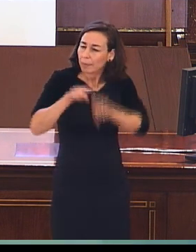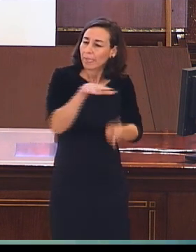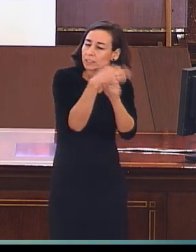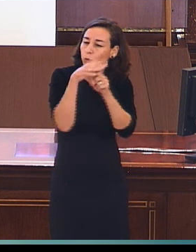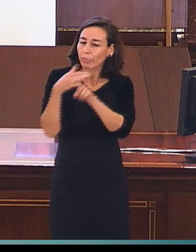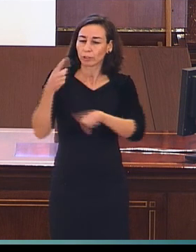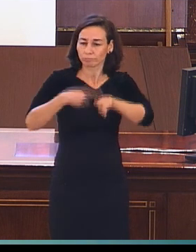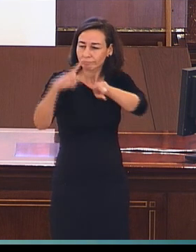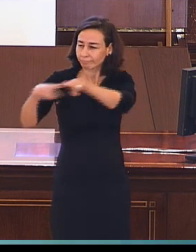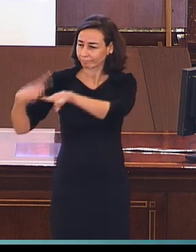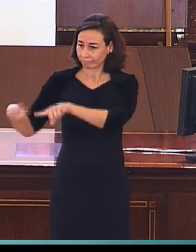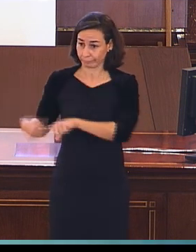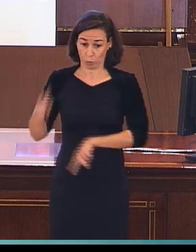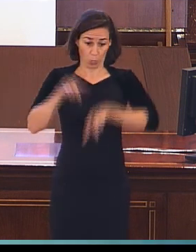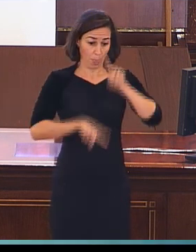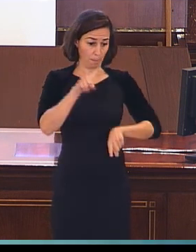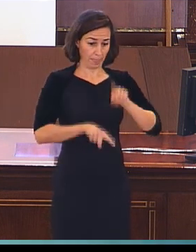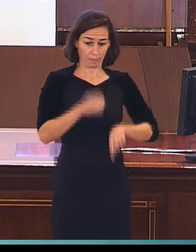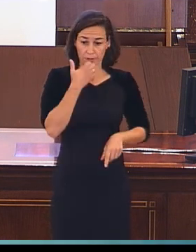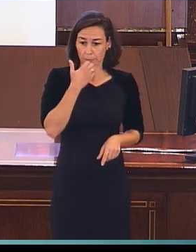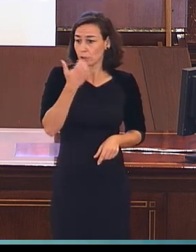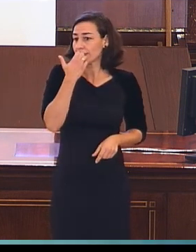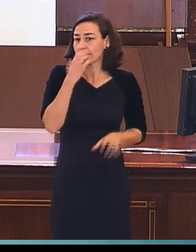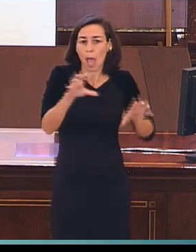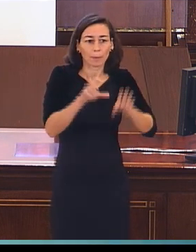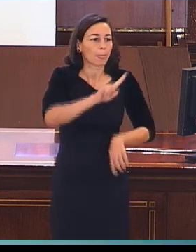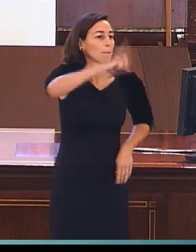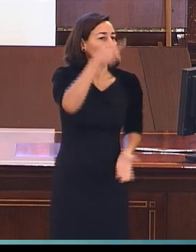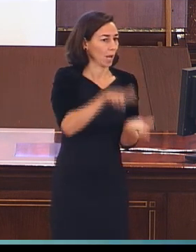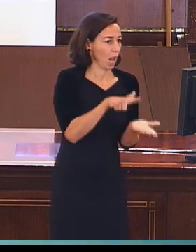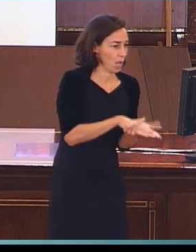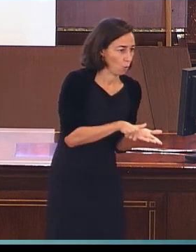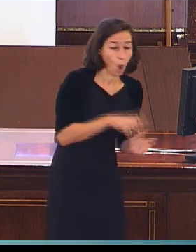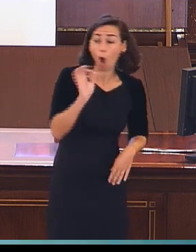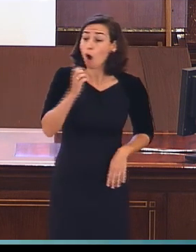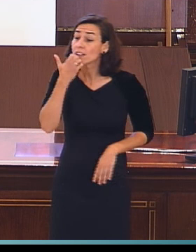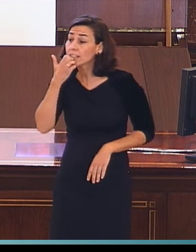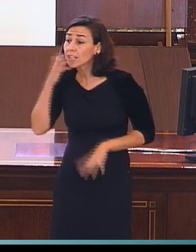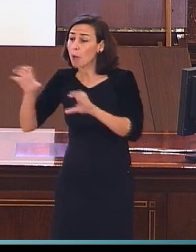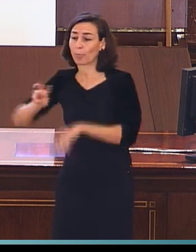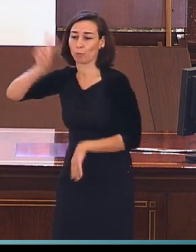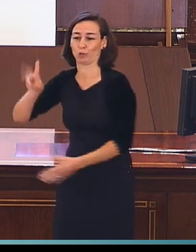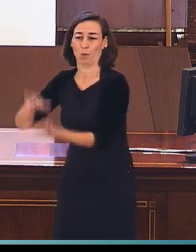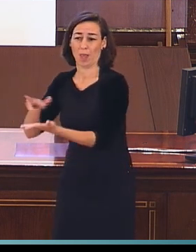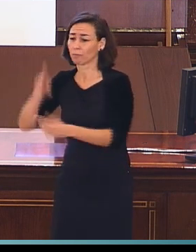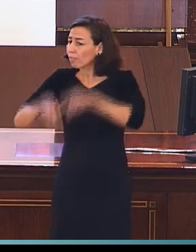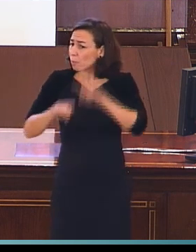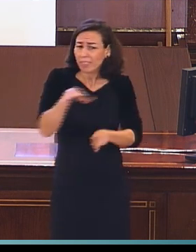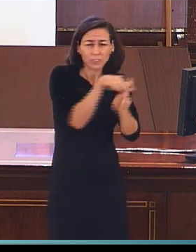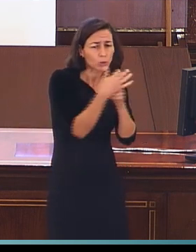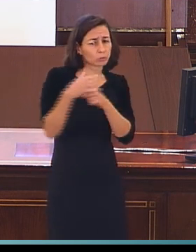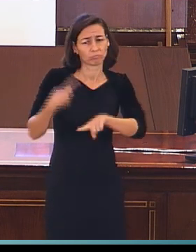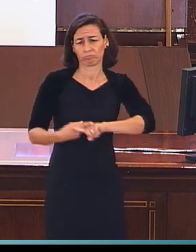¿Qué consecuencias tiene cuando se aprende como primera lengua frente a cómo se aprende como segunda lengua? ¿Qué